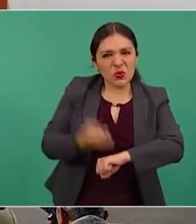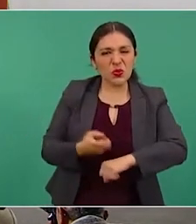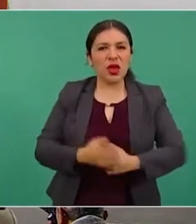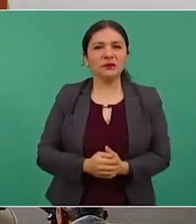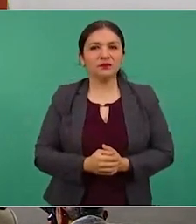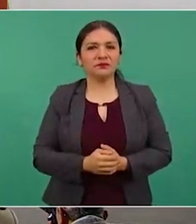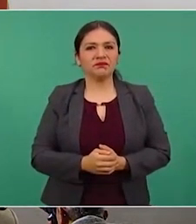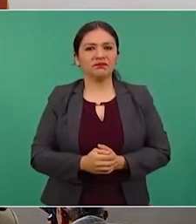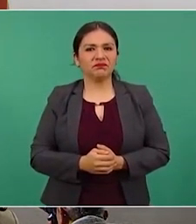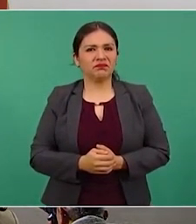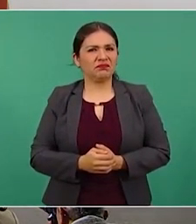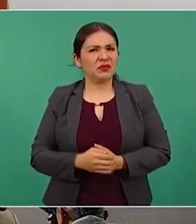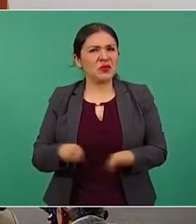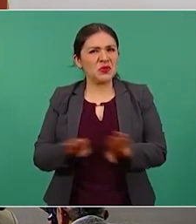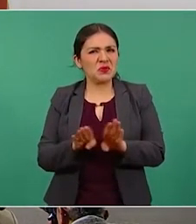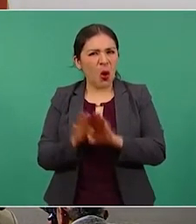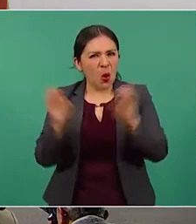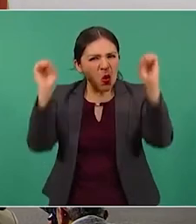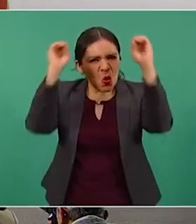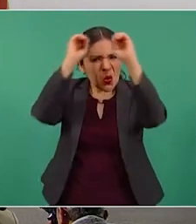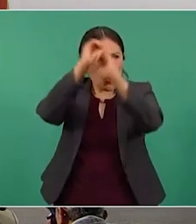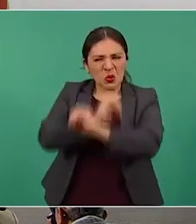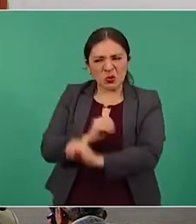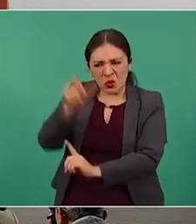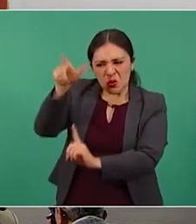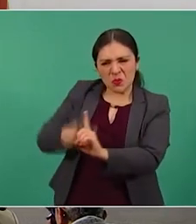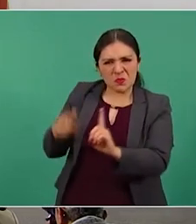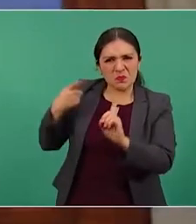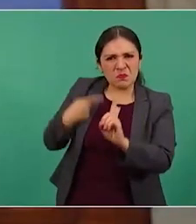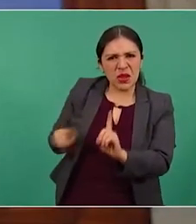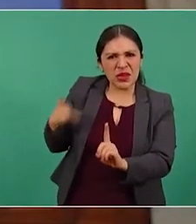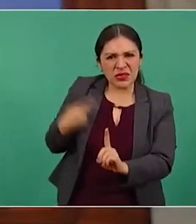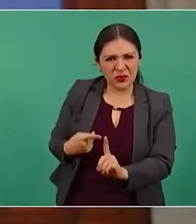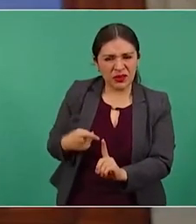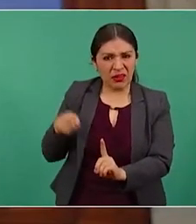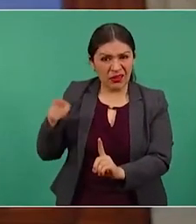escolástico sombrío, monstruo,